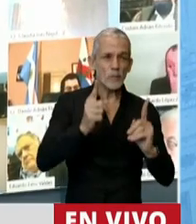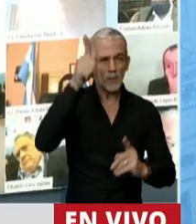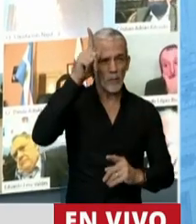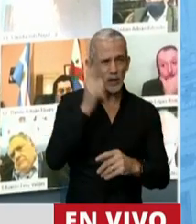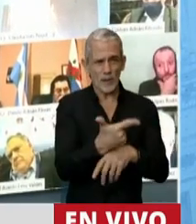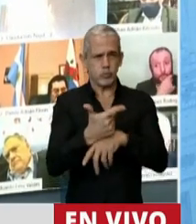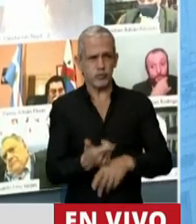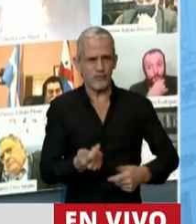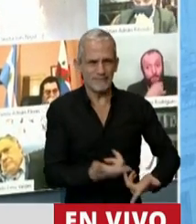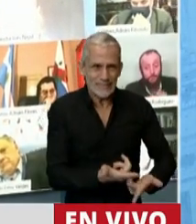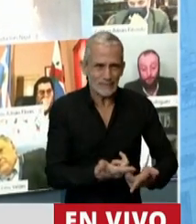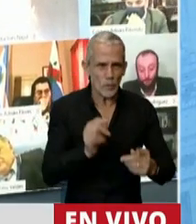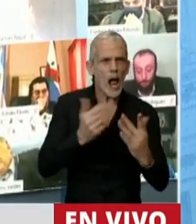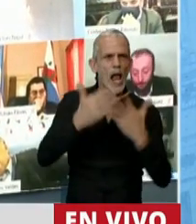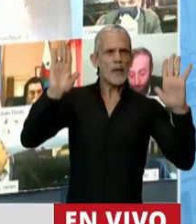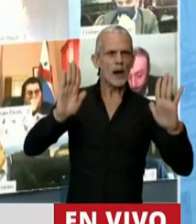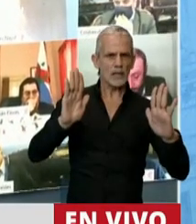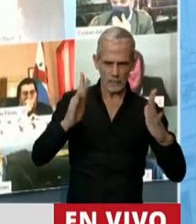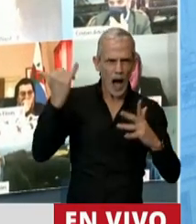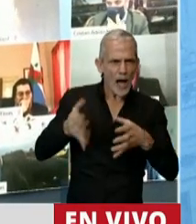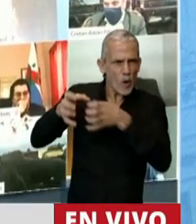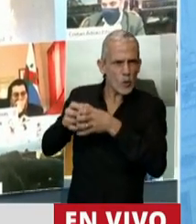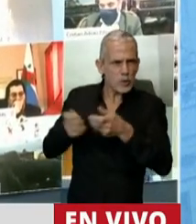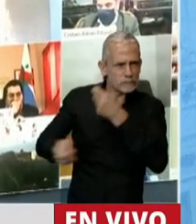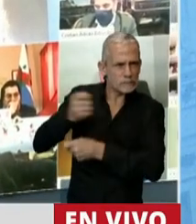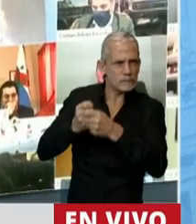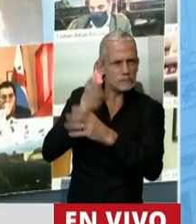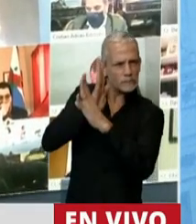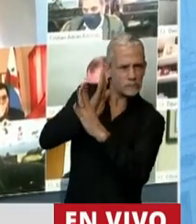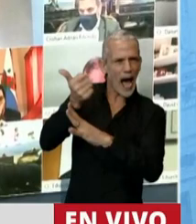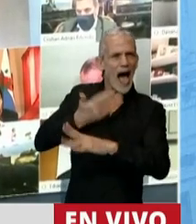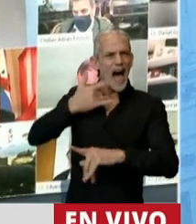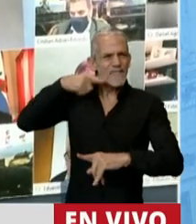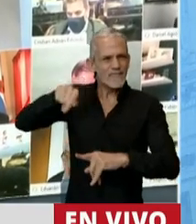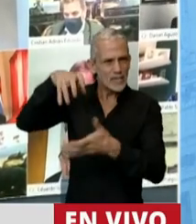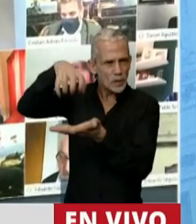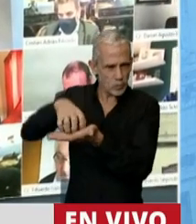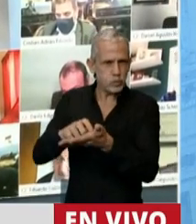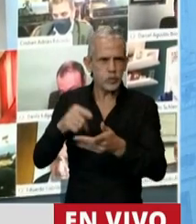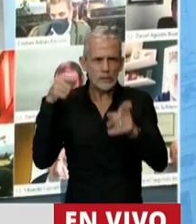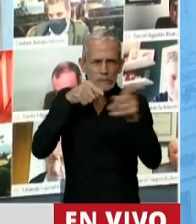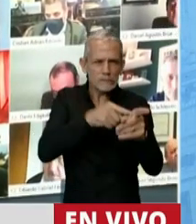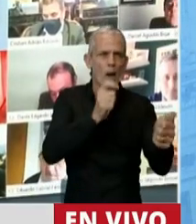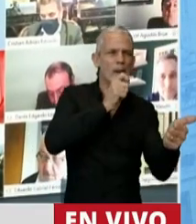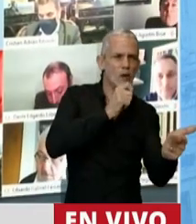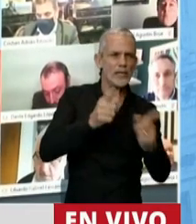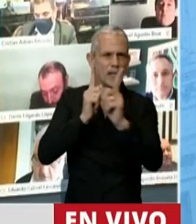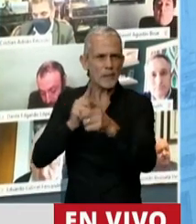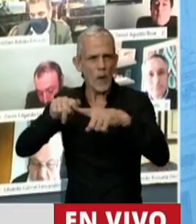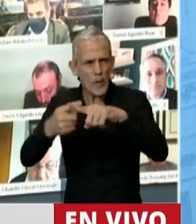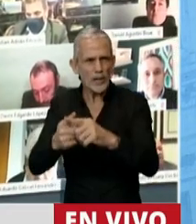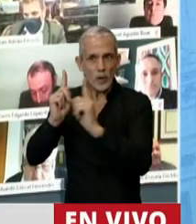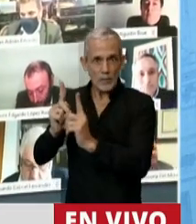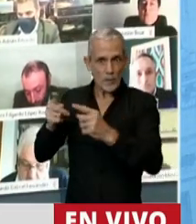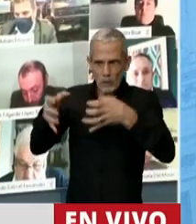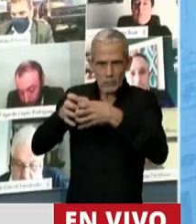Hablan de la libertad y tenían una banda de mafiosos en la AFI que perseguía a opositores, a periodistas y a sus propios compañeros.